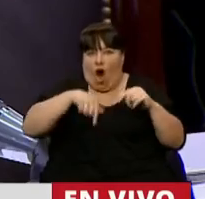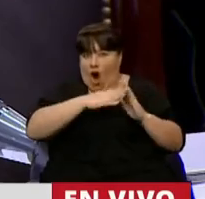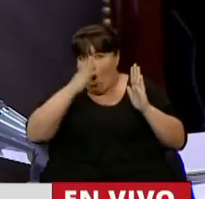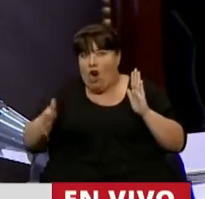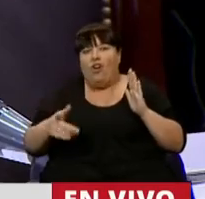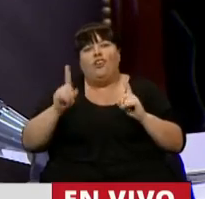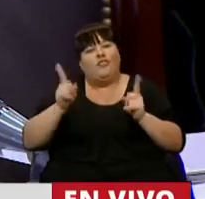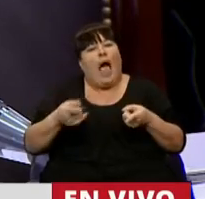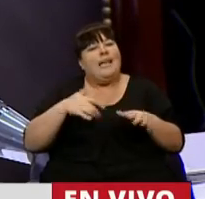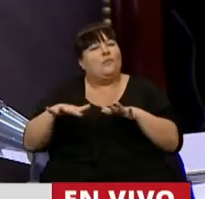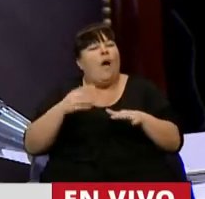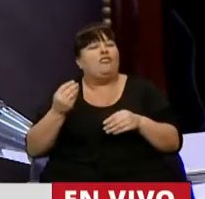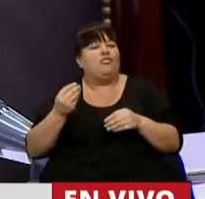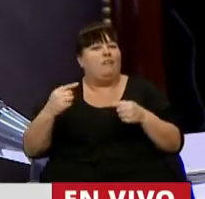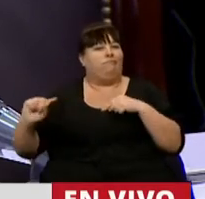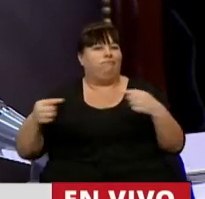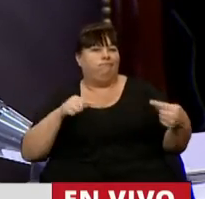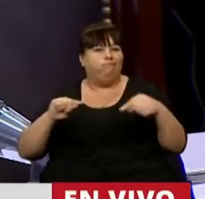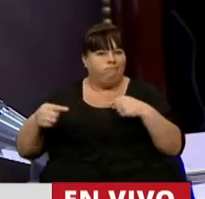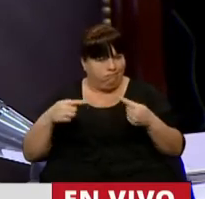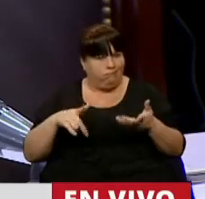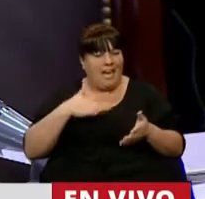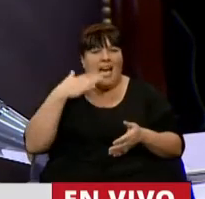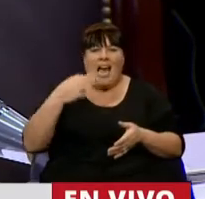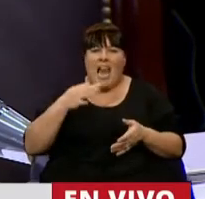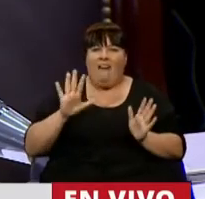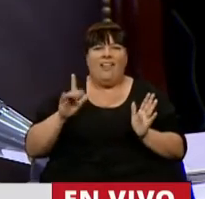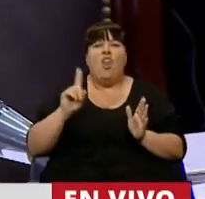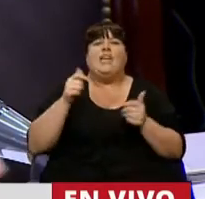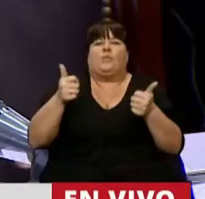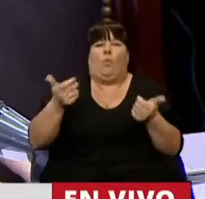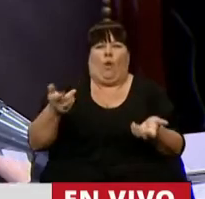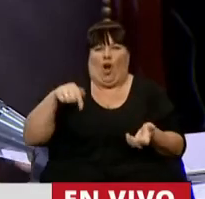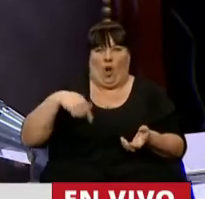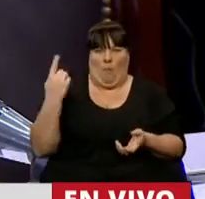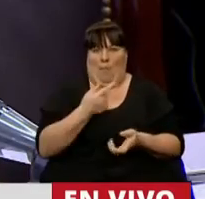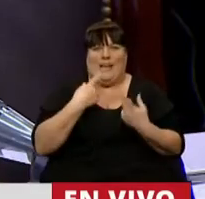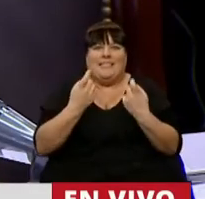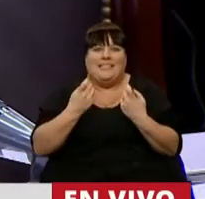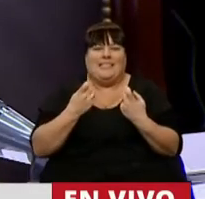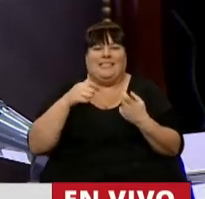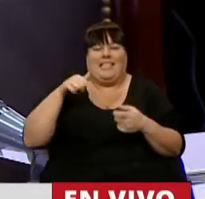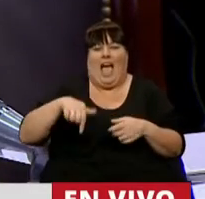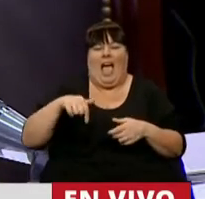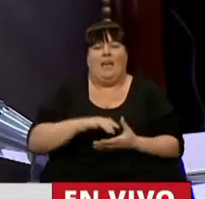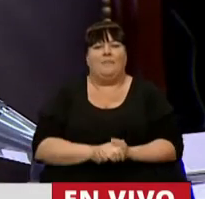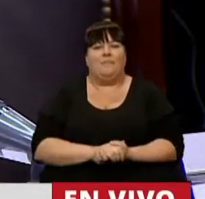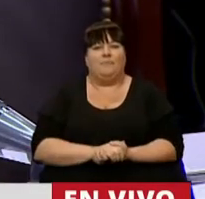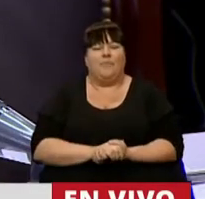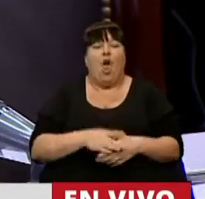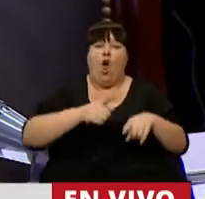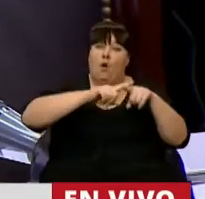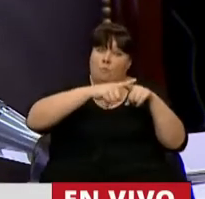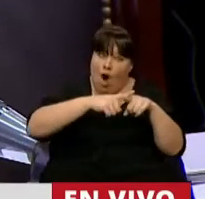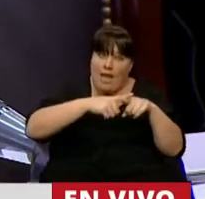que haya algunas situaciones donde las respideces realmente no le hacen bien a esto que necesitamos desde la